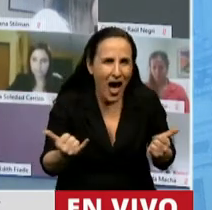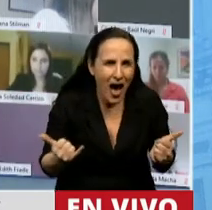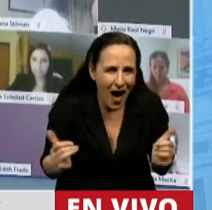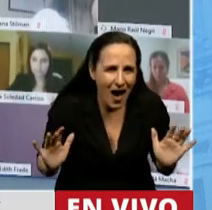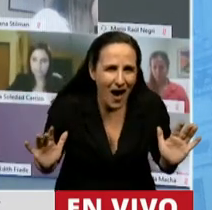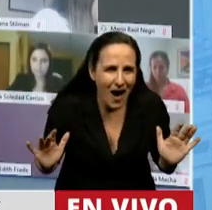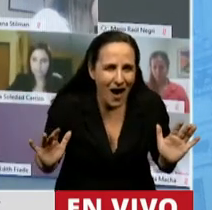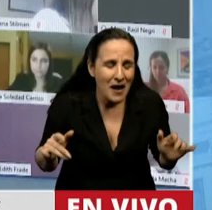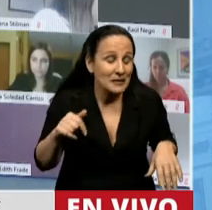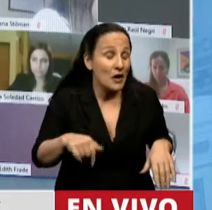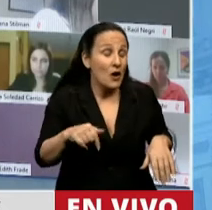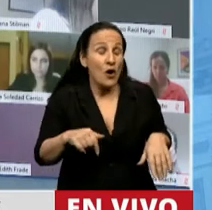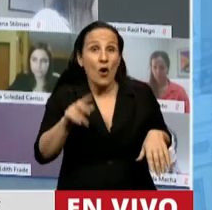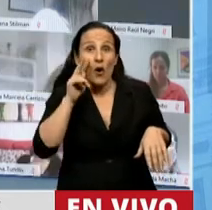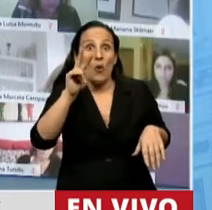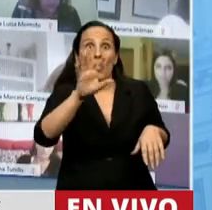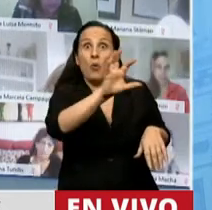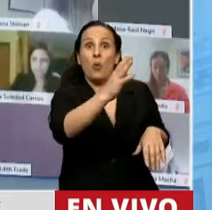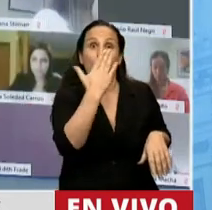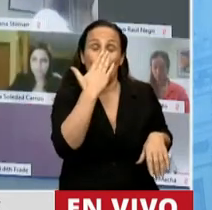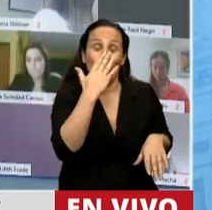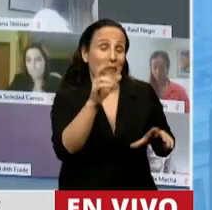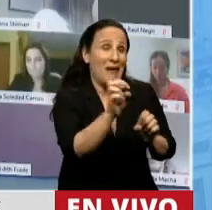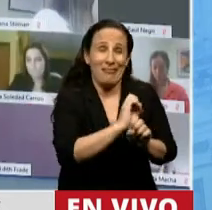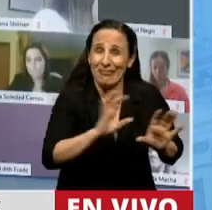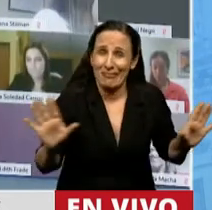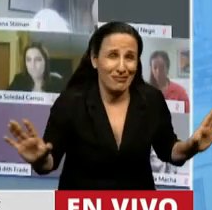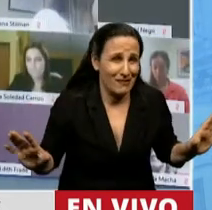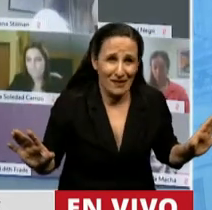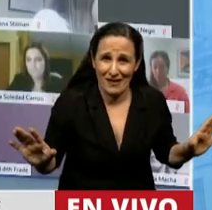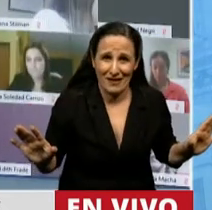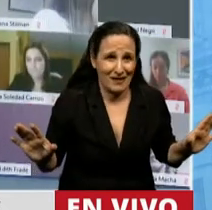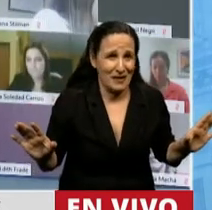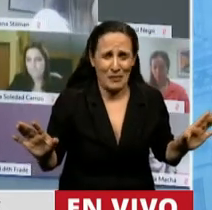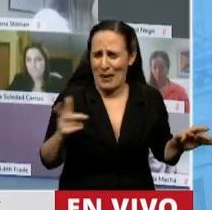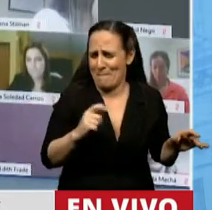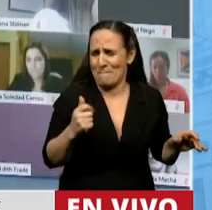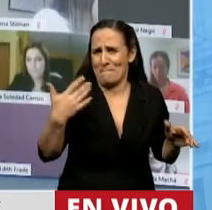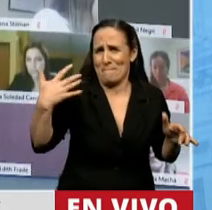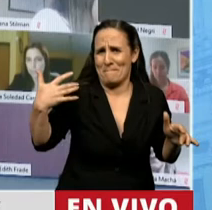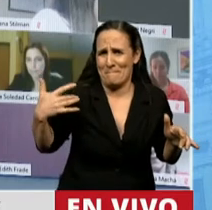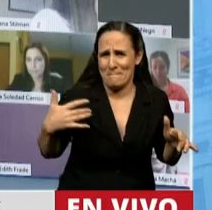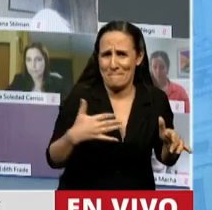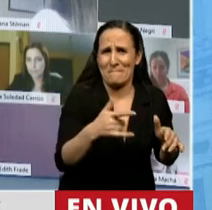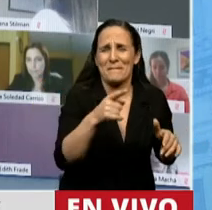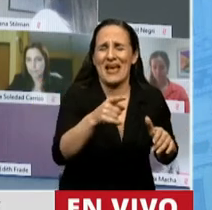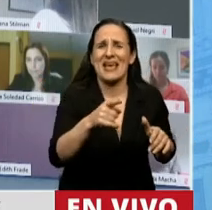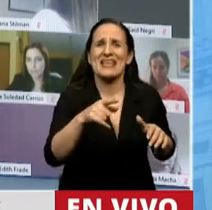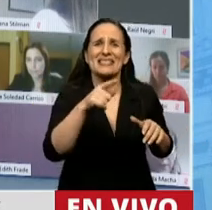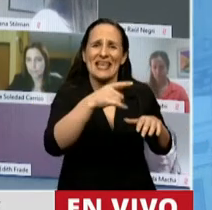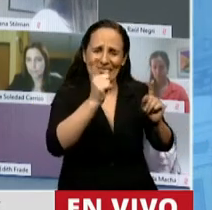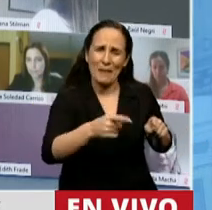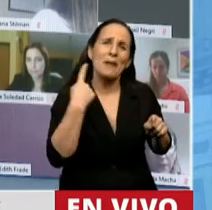vemos hoy con el drama que sucede en Córdoba, lo que vemos repitiéndose hace meses en las islas del delta de